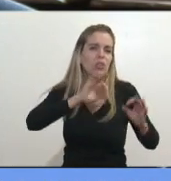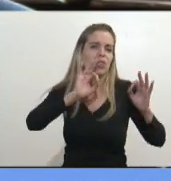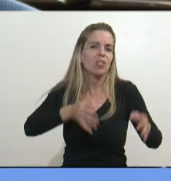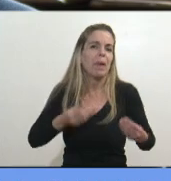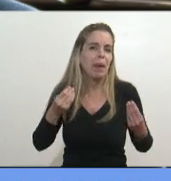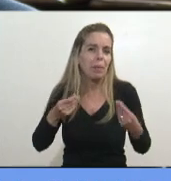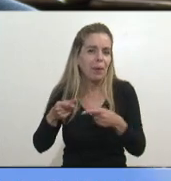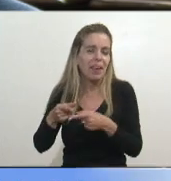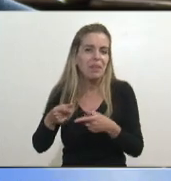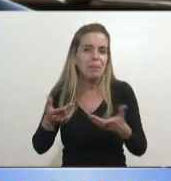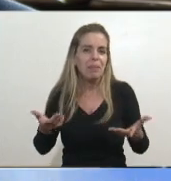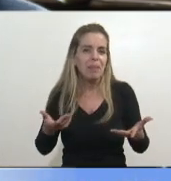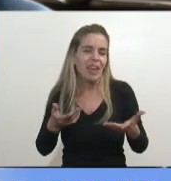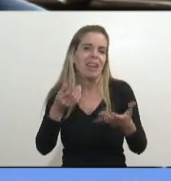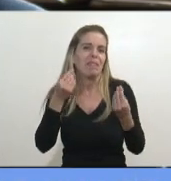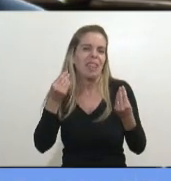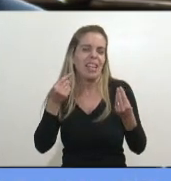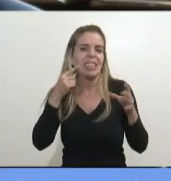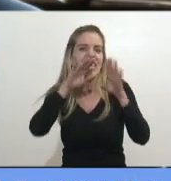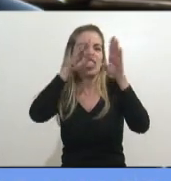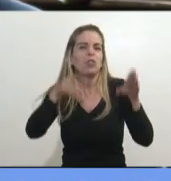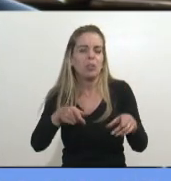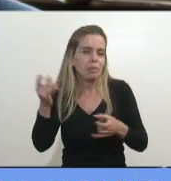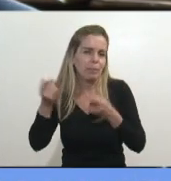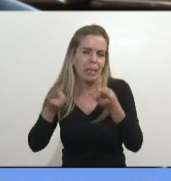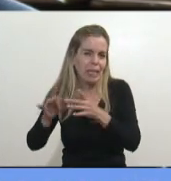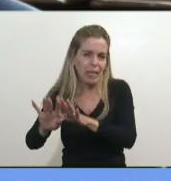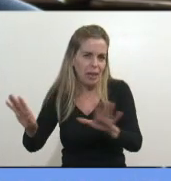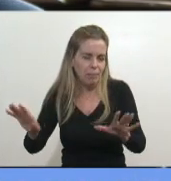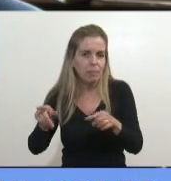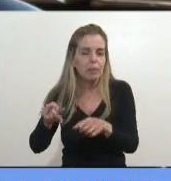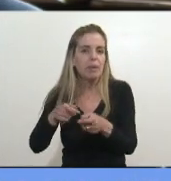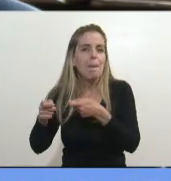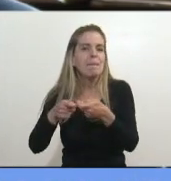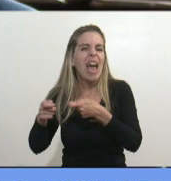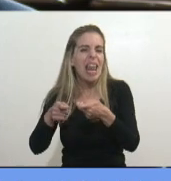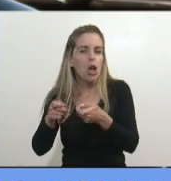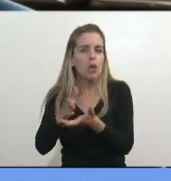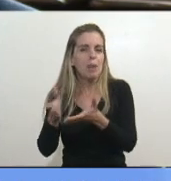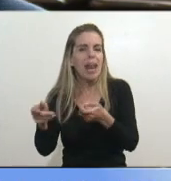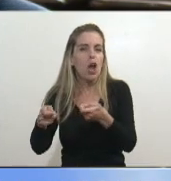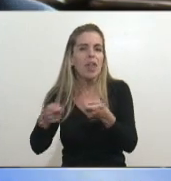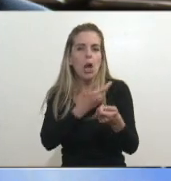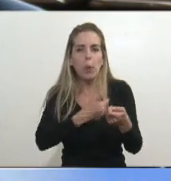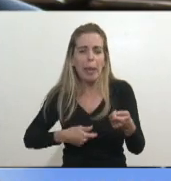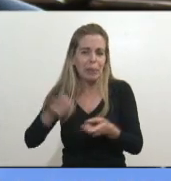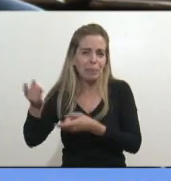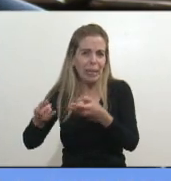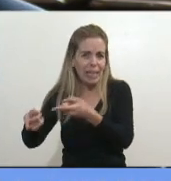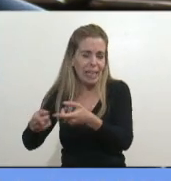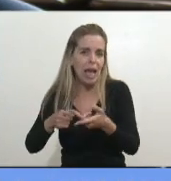la institucionalidad, porque es todo mentira, no nos pueden hablar de lo que fue el manejo del gobierno, porque es todo mentira, no nos pueden hablar de moral,